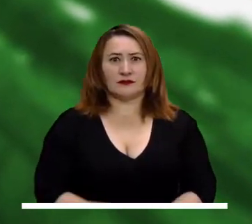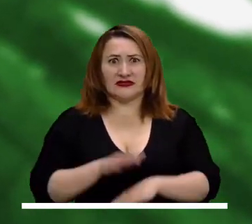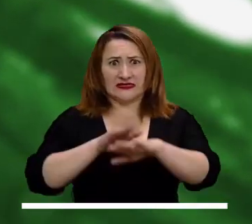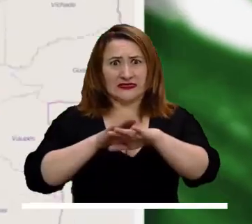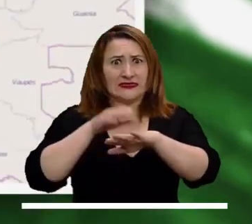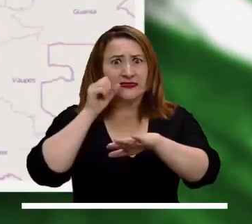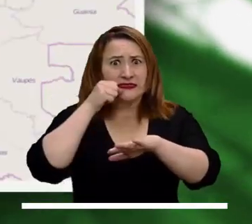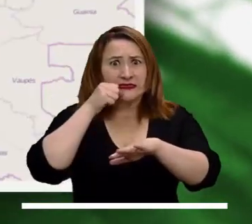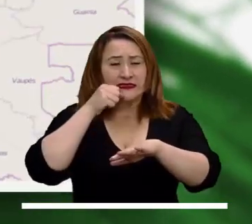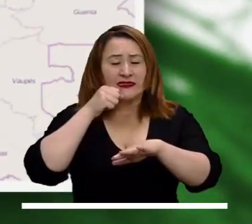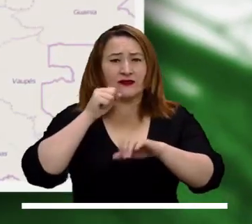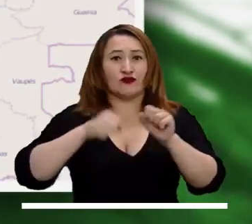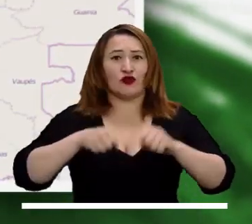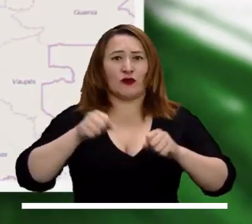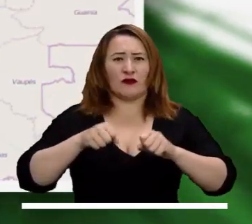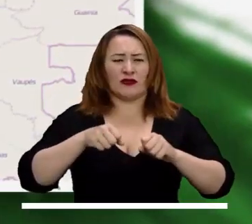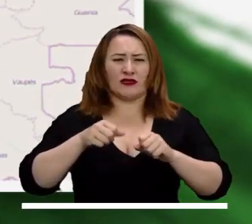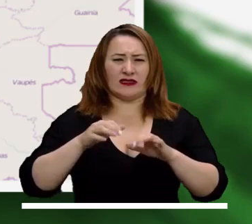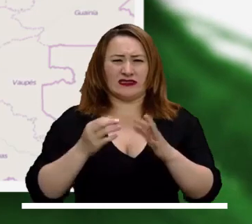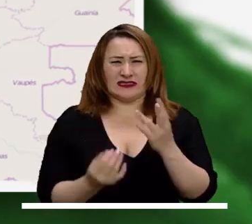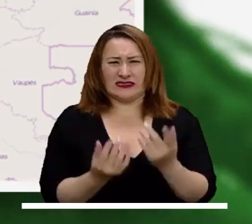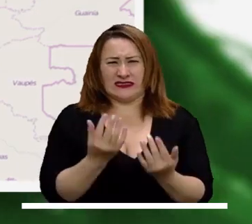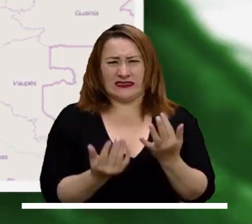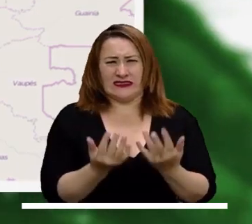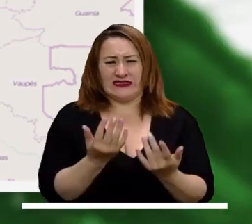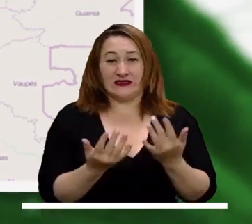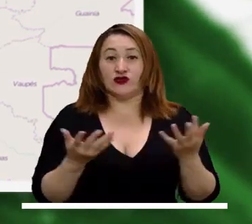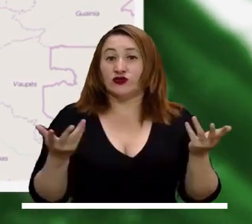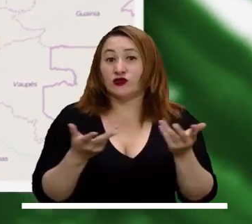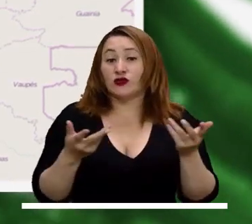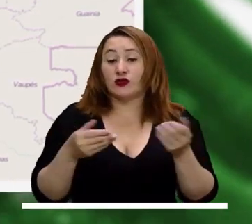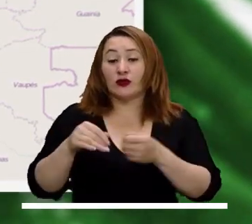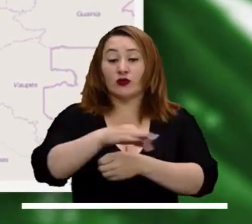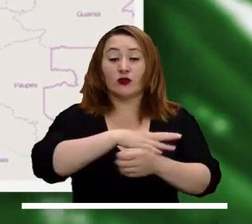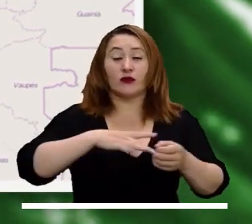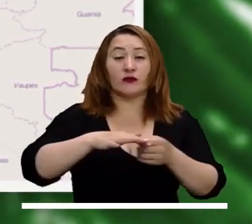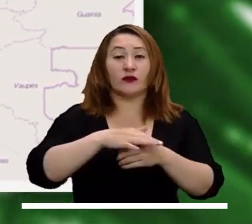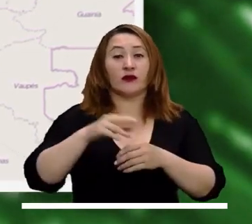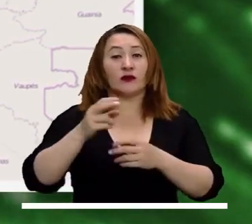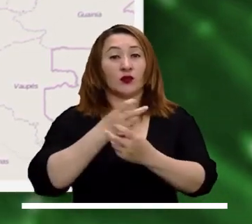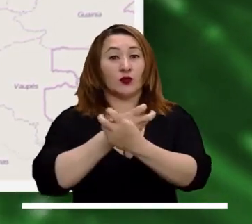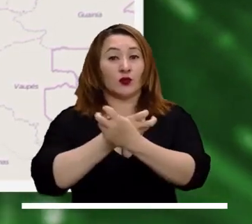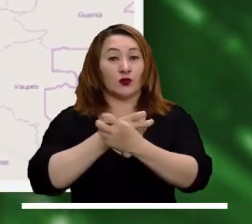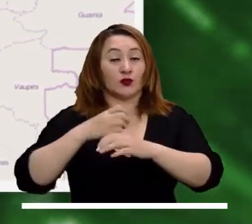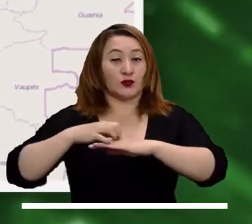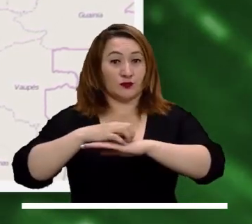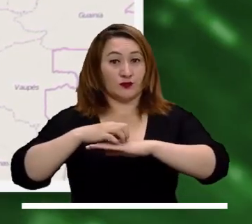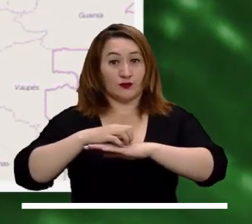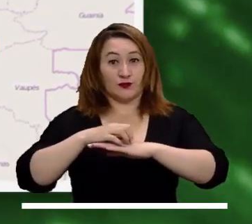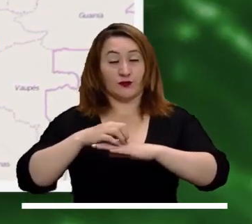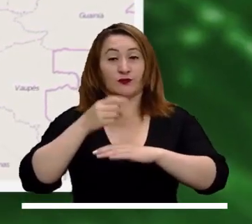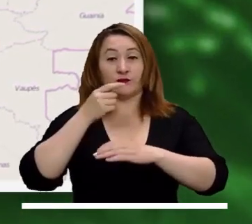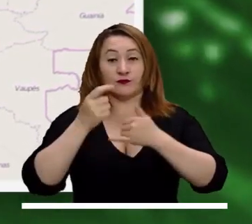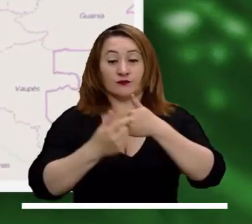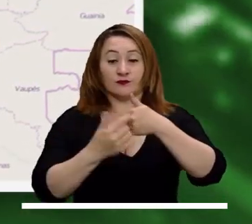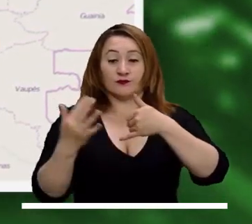Alerta naranja por moderada probabilidad de incendios en los departamentos de Cundinamarca, Huila, Tolima y Guaviari.